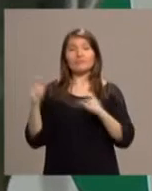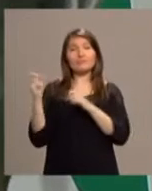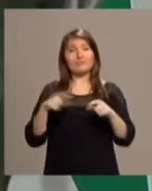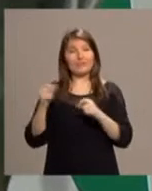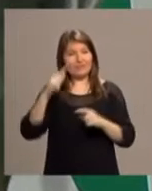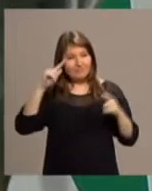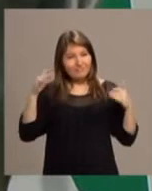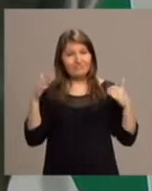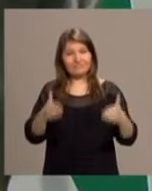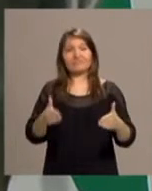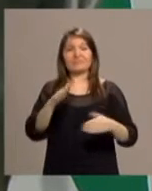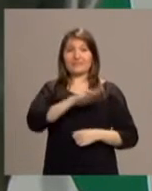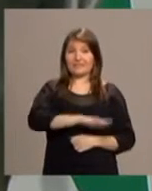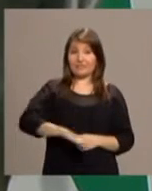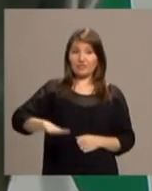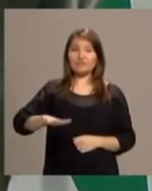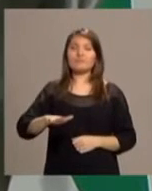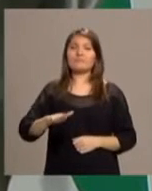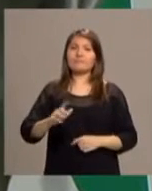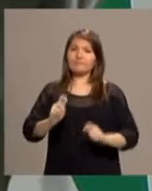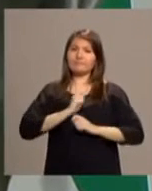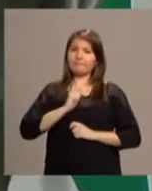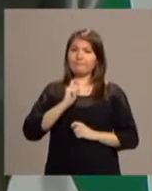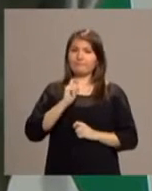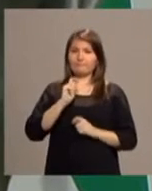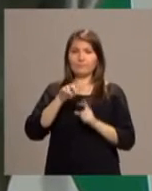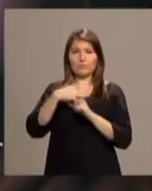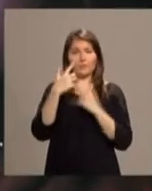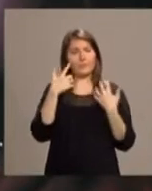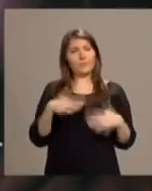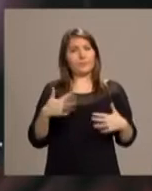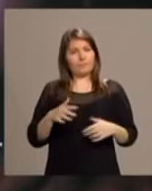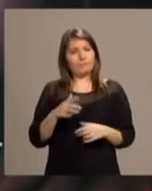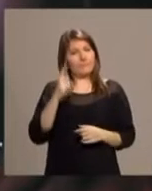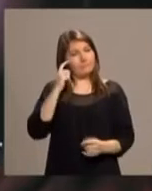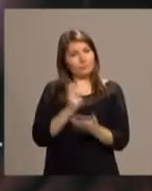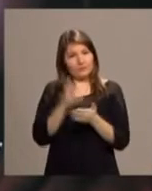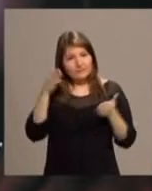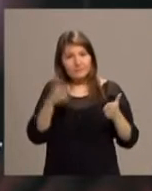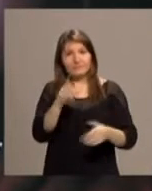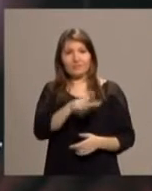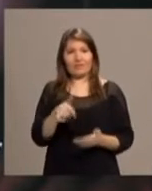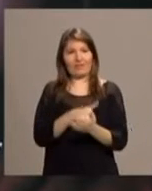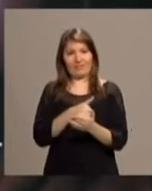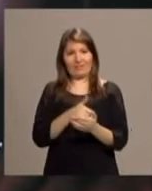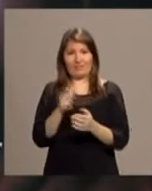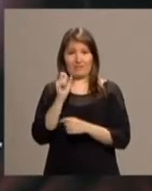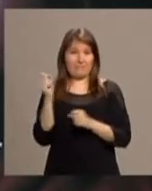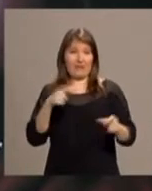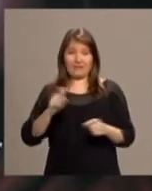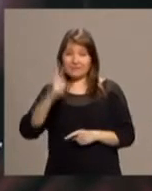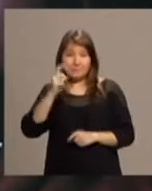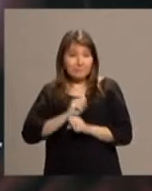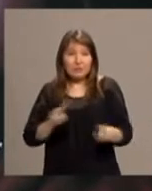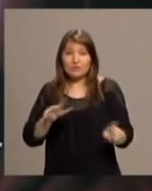se centran en los menores nos acerca una realidad de seguir apostando por los más vulnerables de los emigrantes, que son los que no